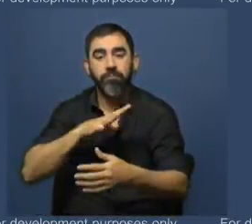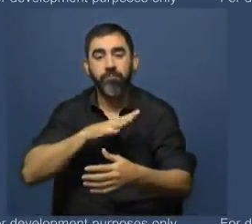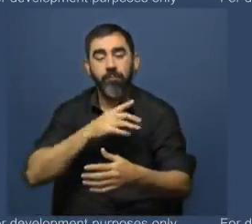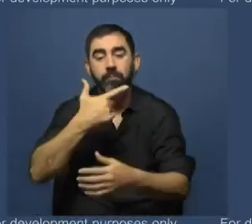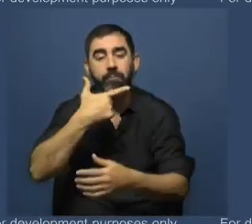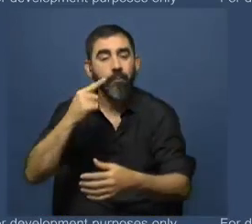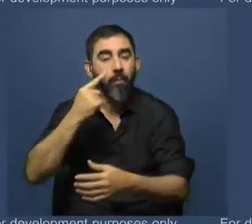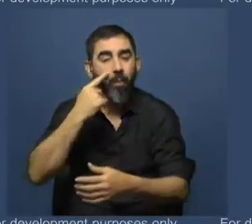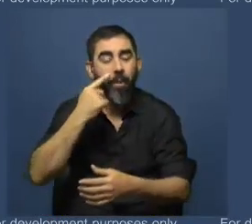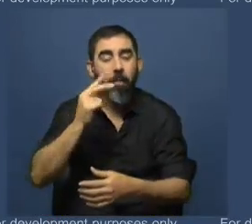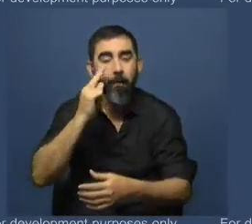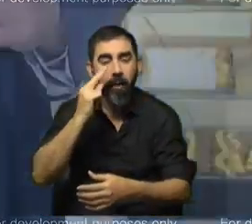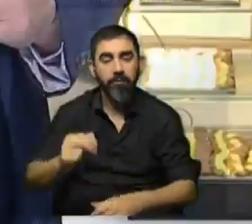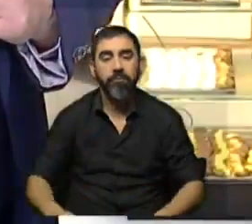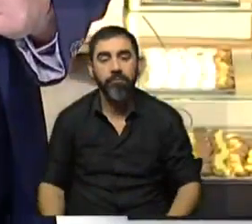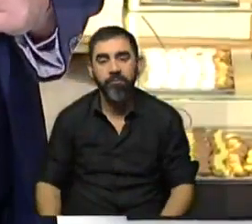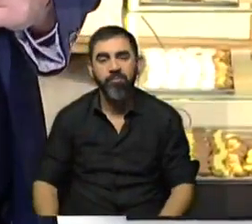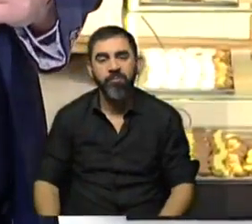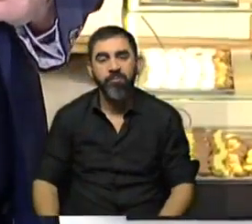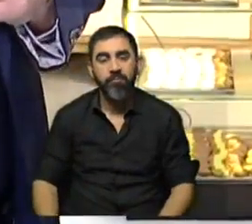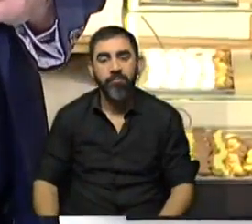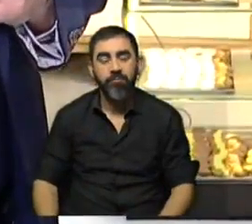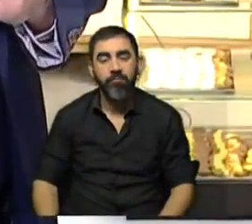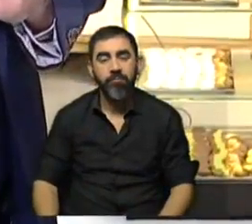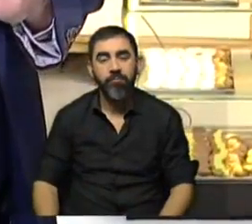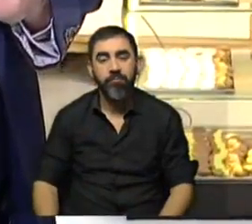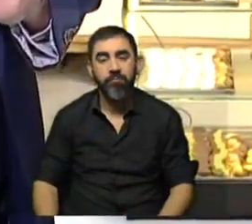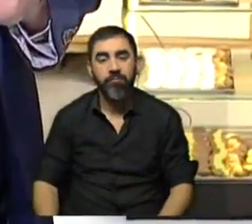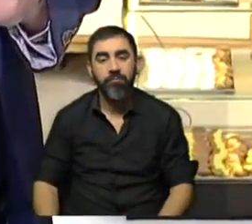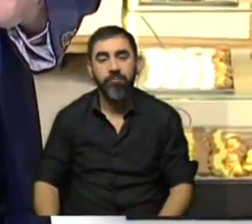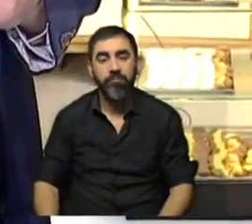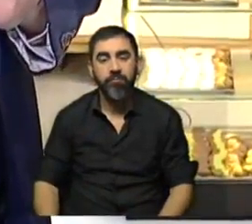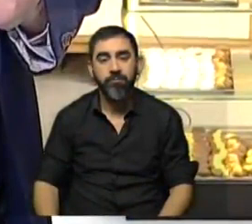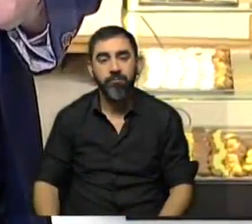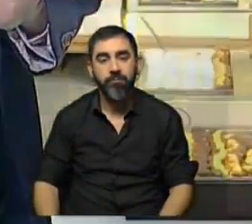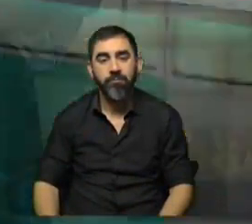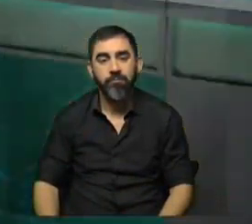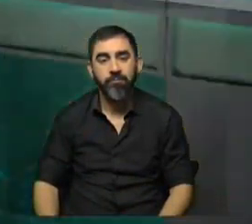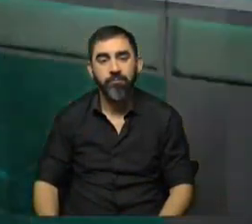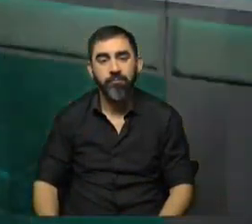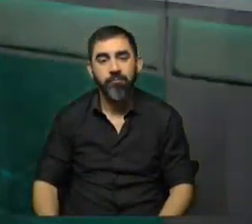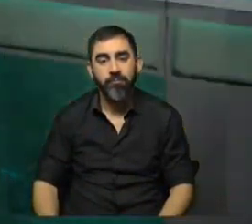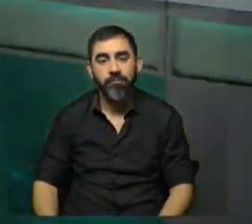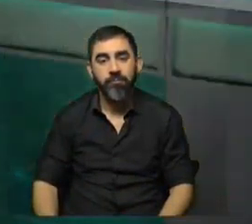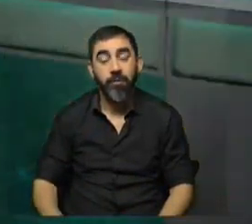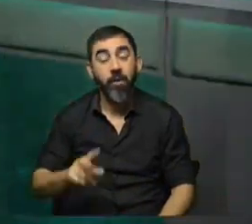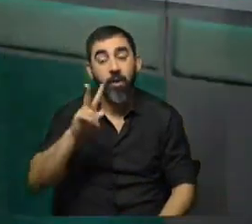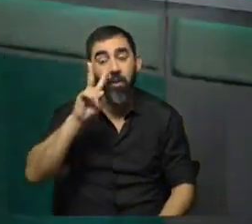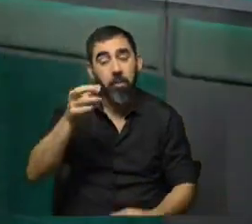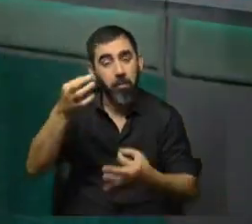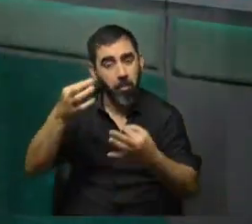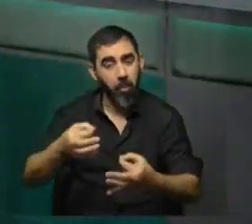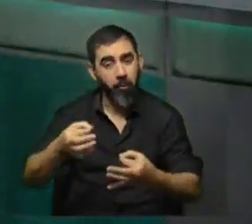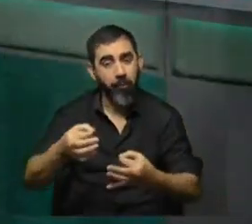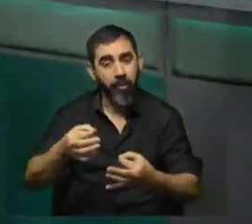degustación de marsellés. Muy bien, Luca, sí, exactamente, estábamos viendo el mapa allí. Se lo veía muy bien allí,